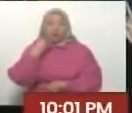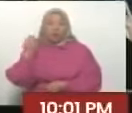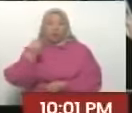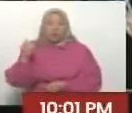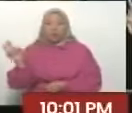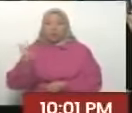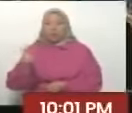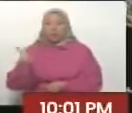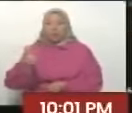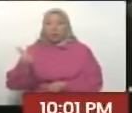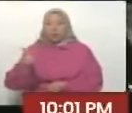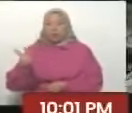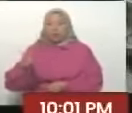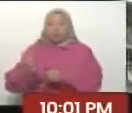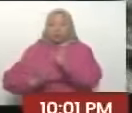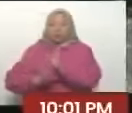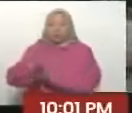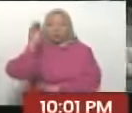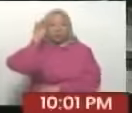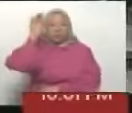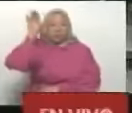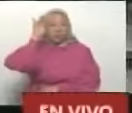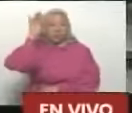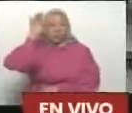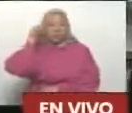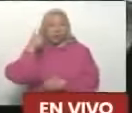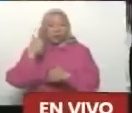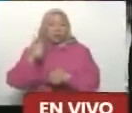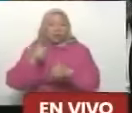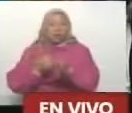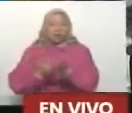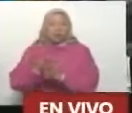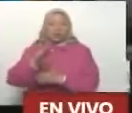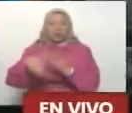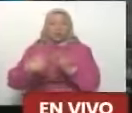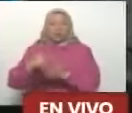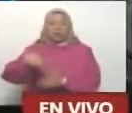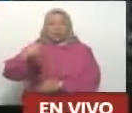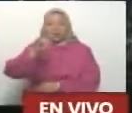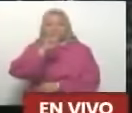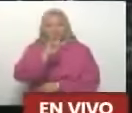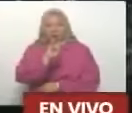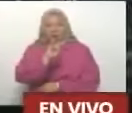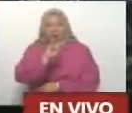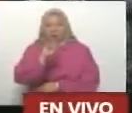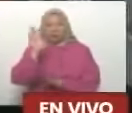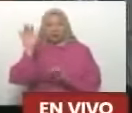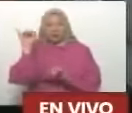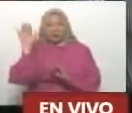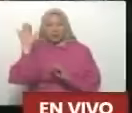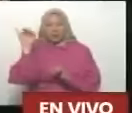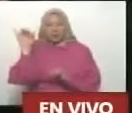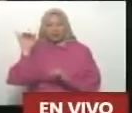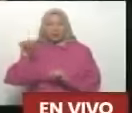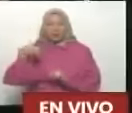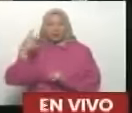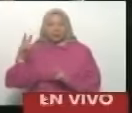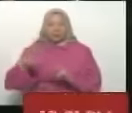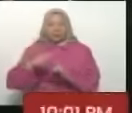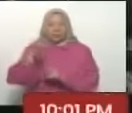Lo que vamos es... ¡Palante! Hasta el próximo programa. Nos vemos pronto.